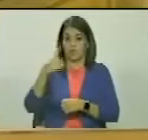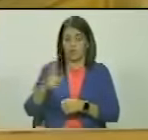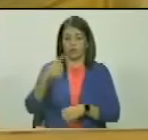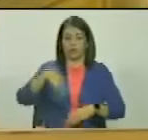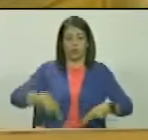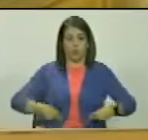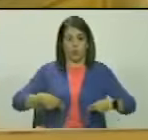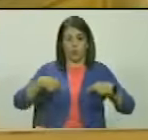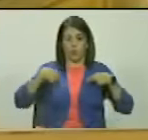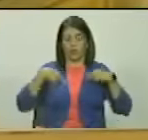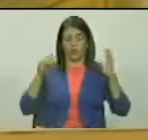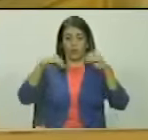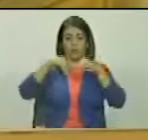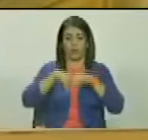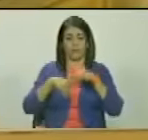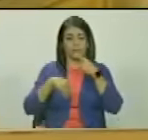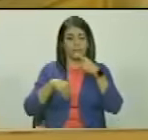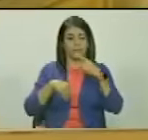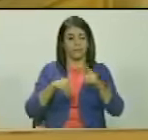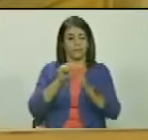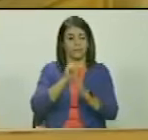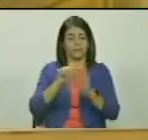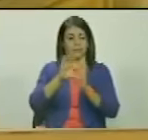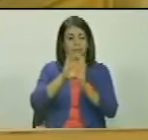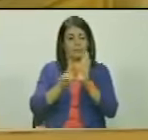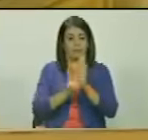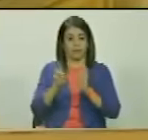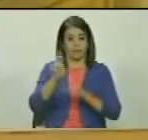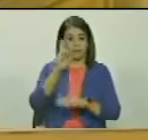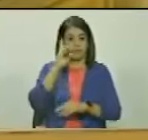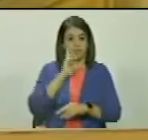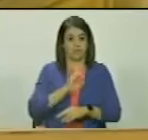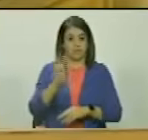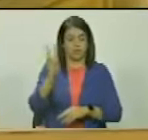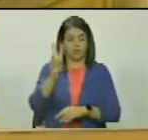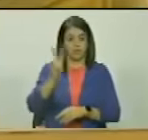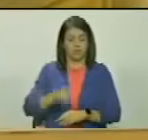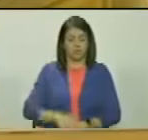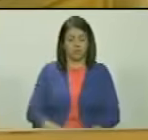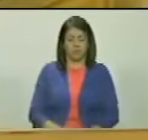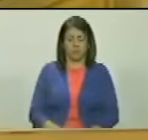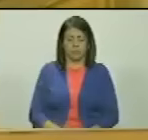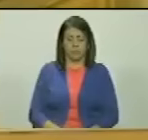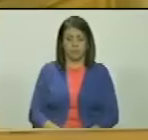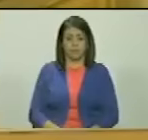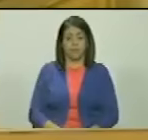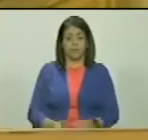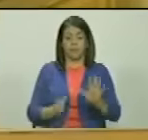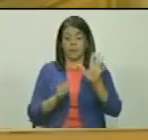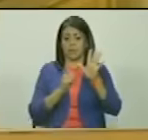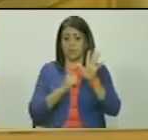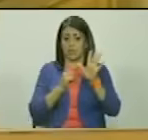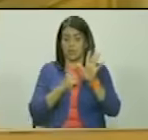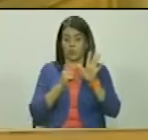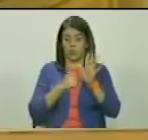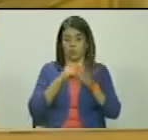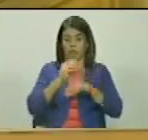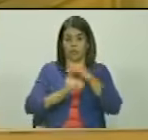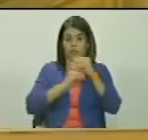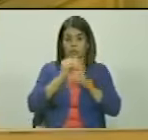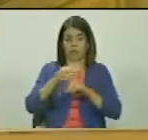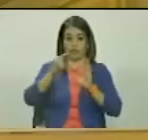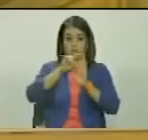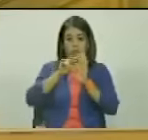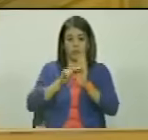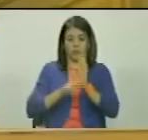humanos de conformidad con lo establecido en la constitución de la república bolivariana de venezuela cinco establecer